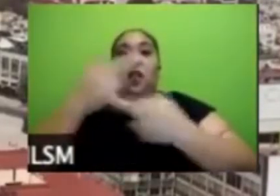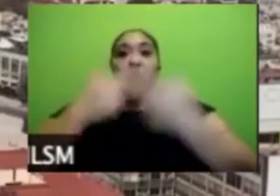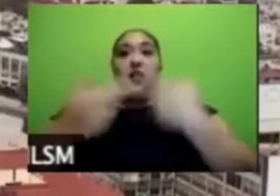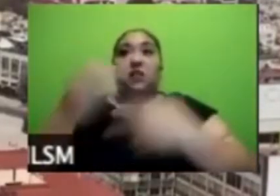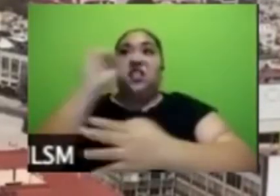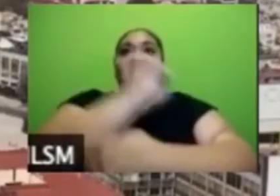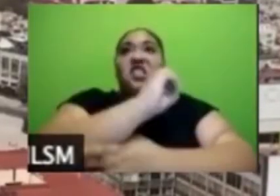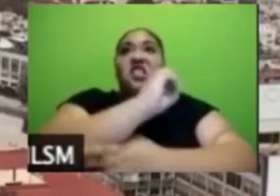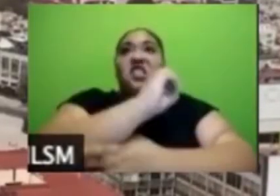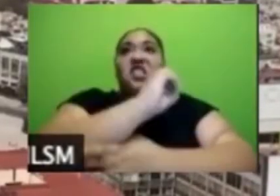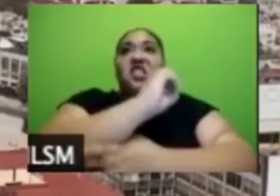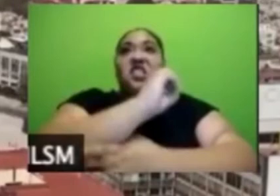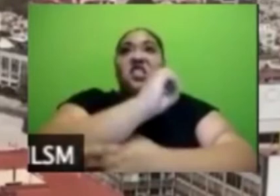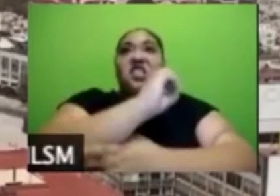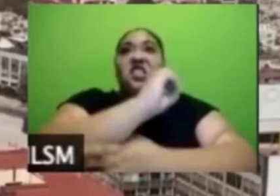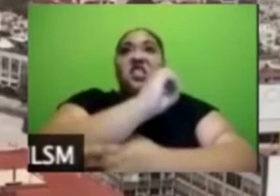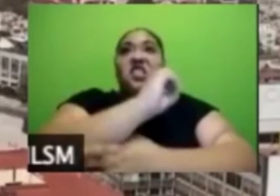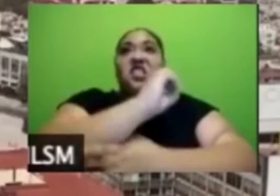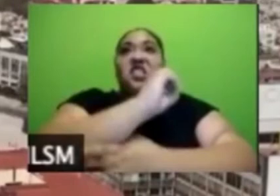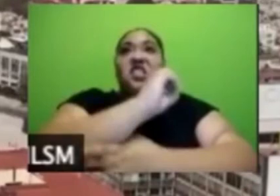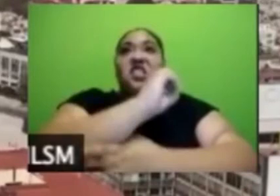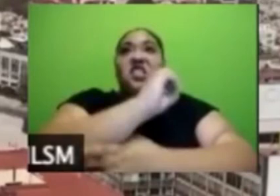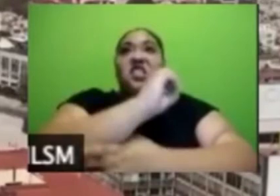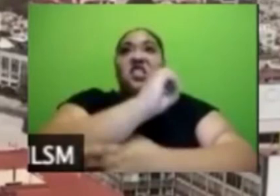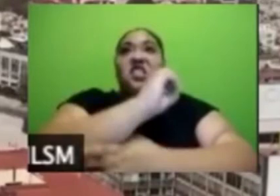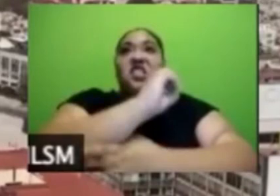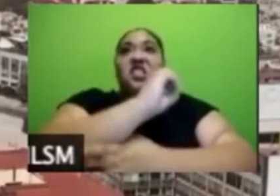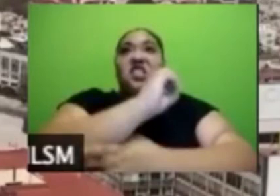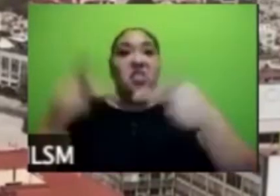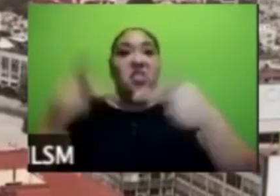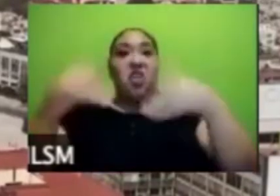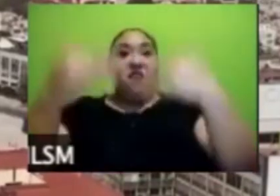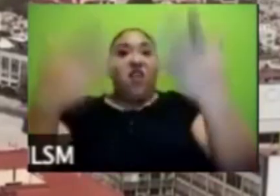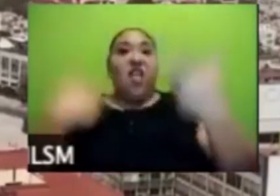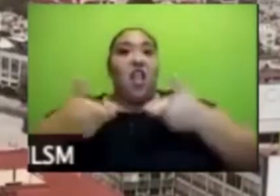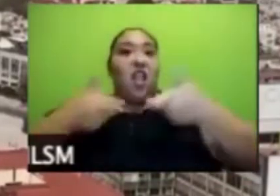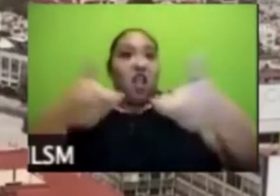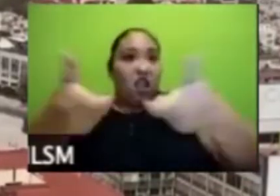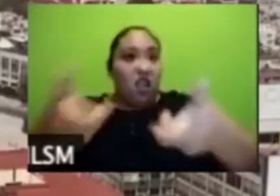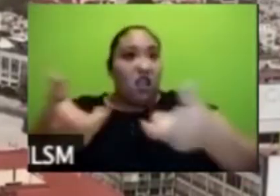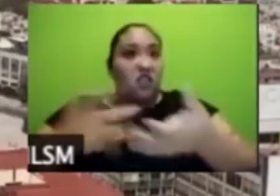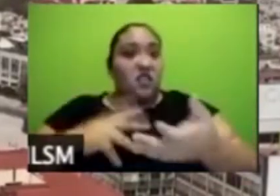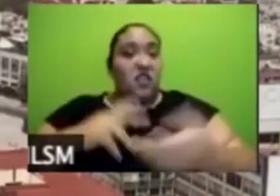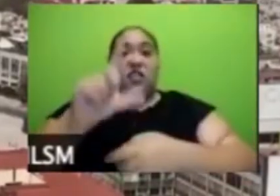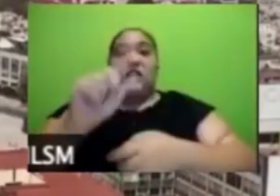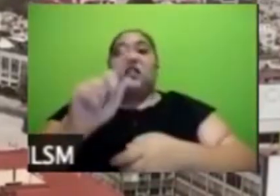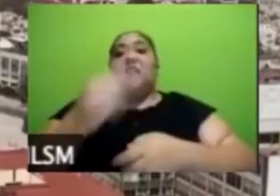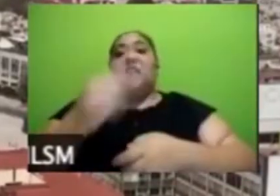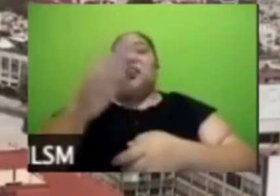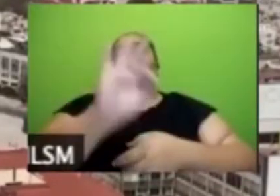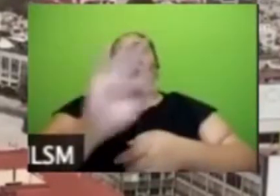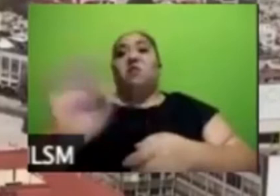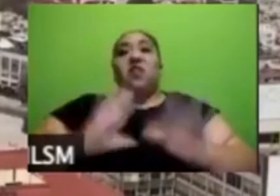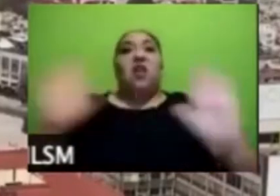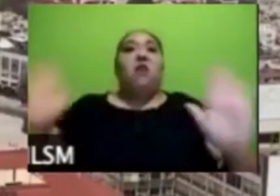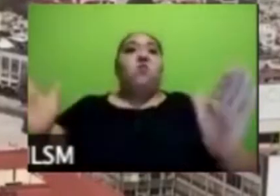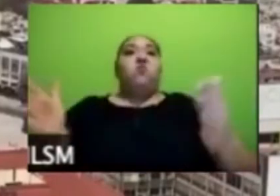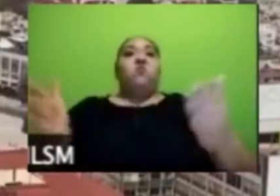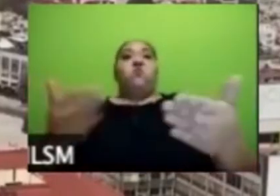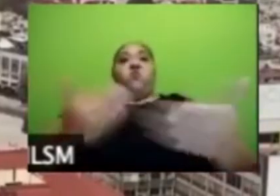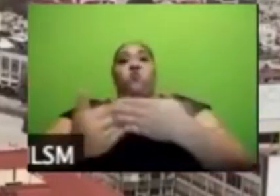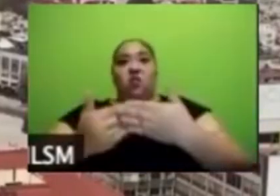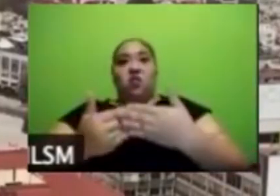que trabajaba como vendedor ambulante servicio en la calle 55 dice cerré todo bueno de qué viví